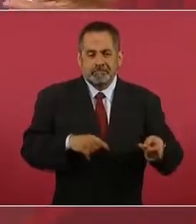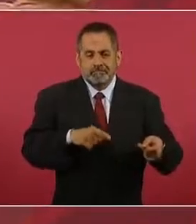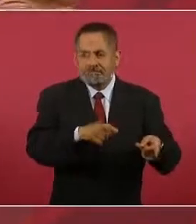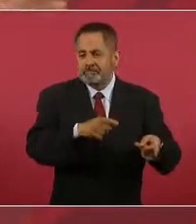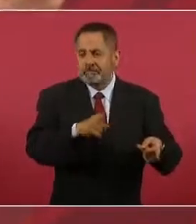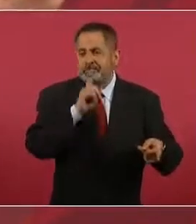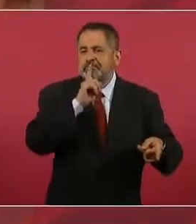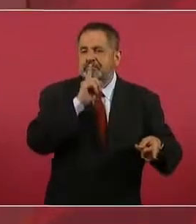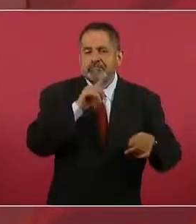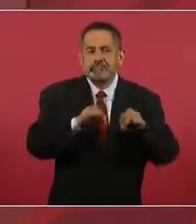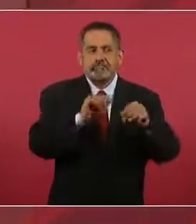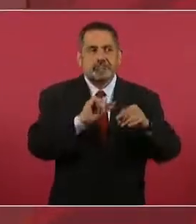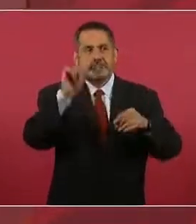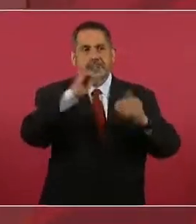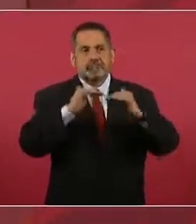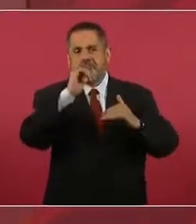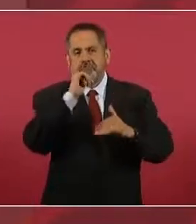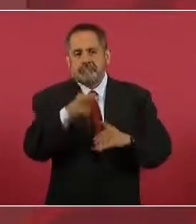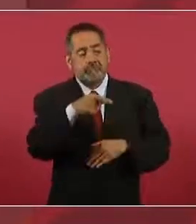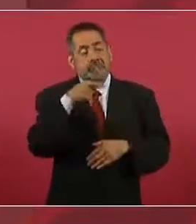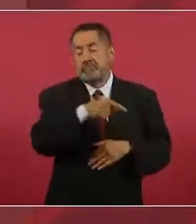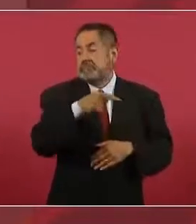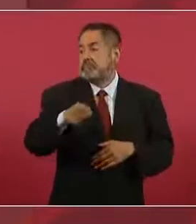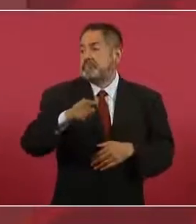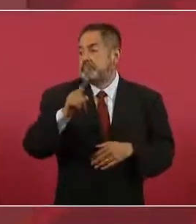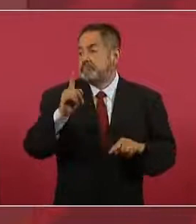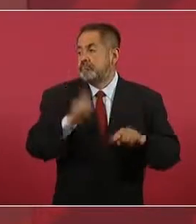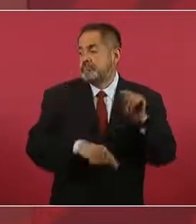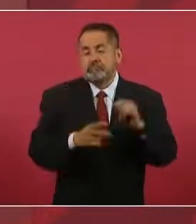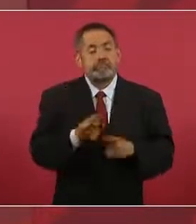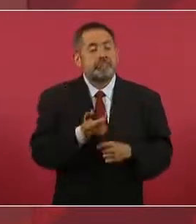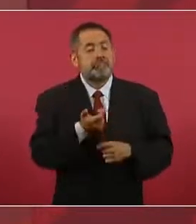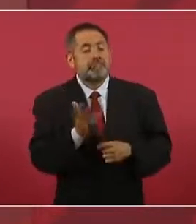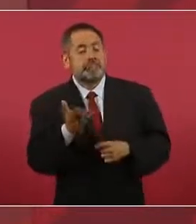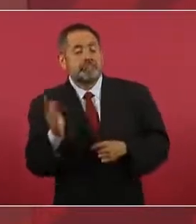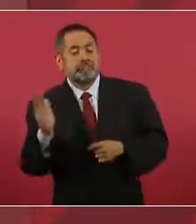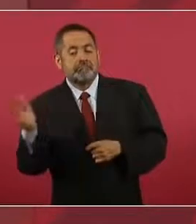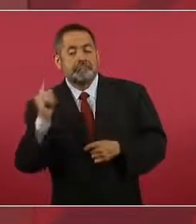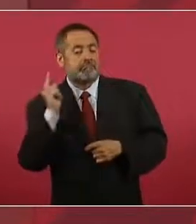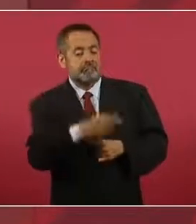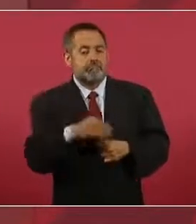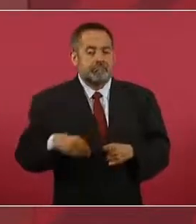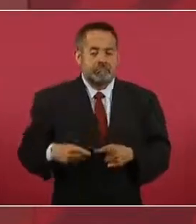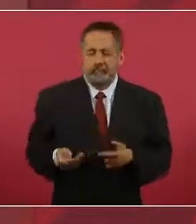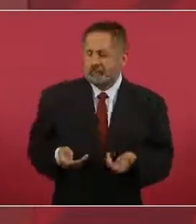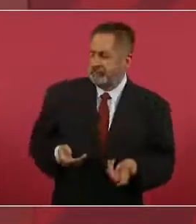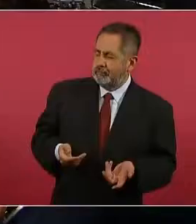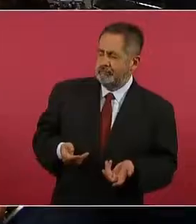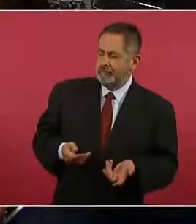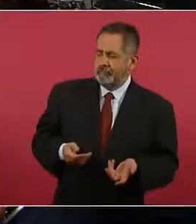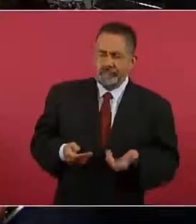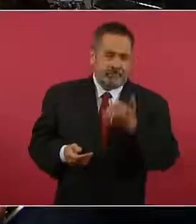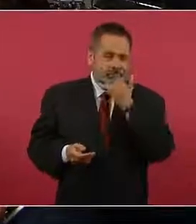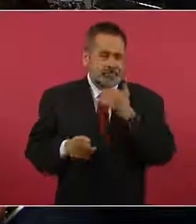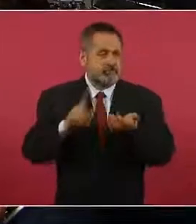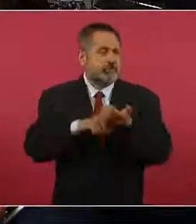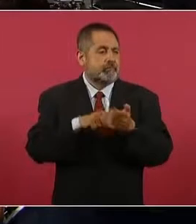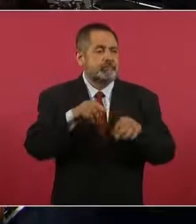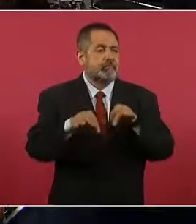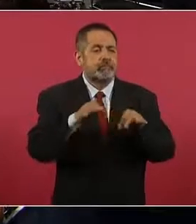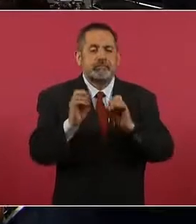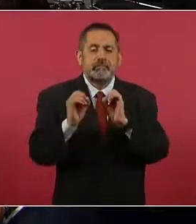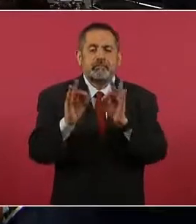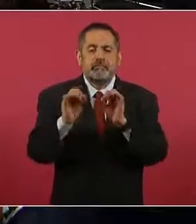o a los oficinistas,